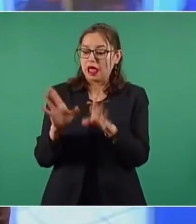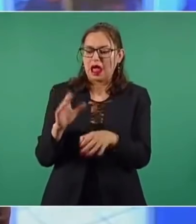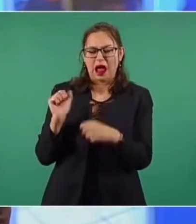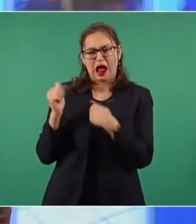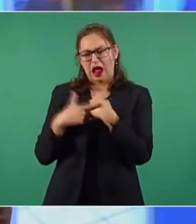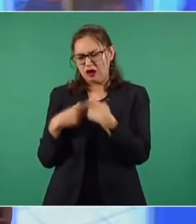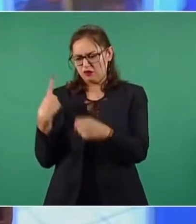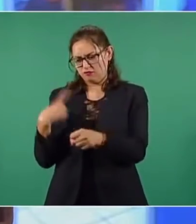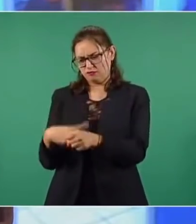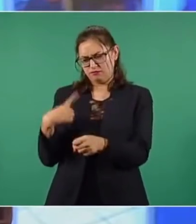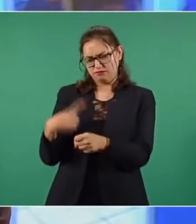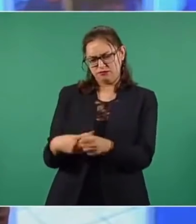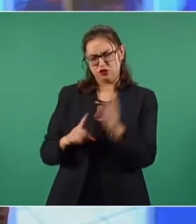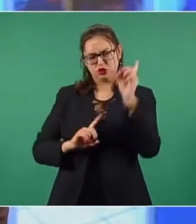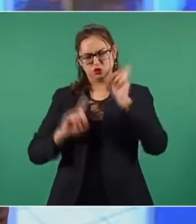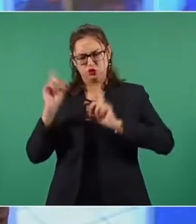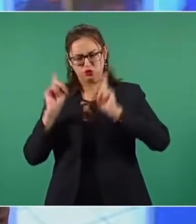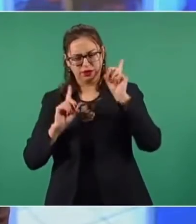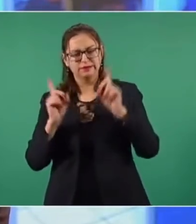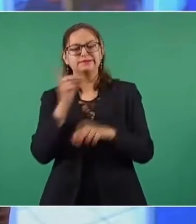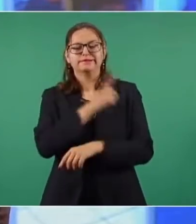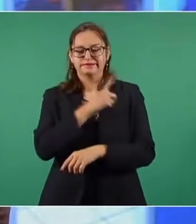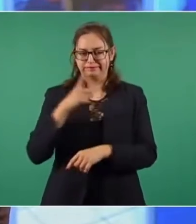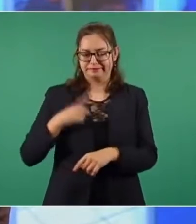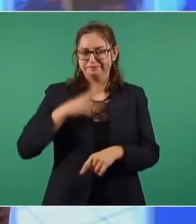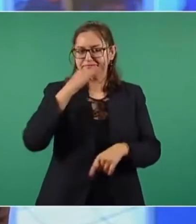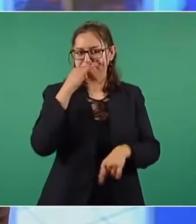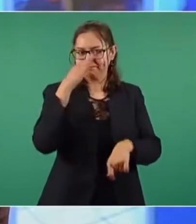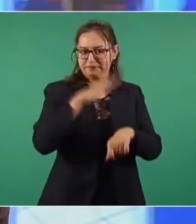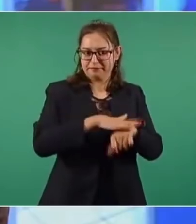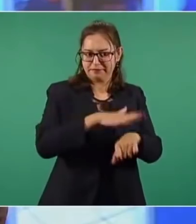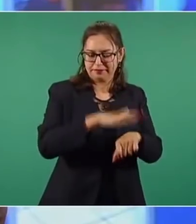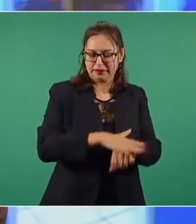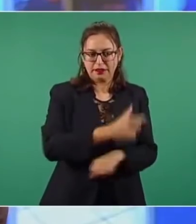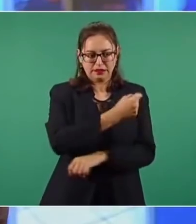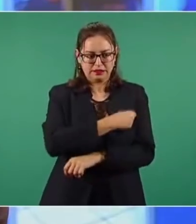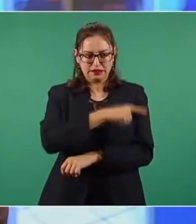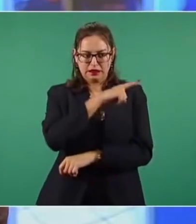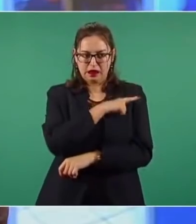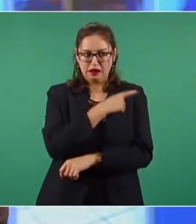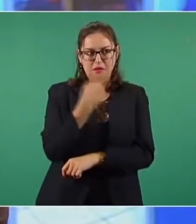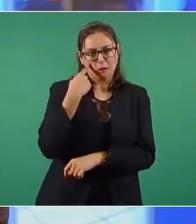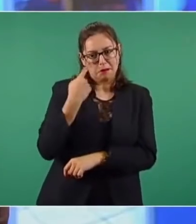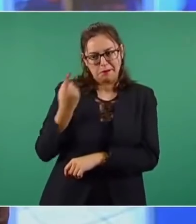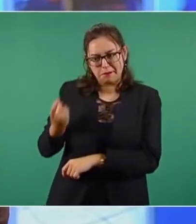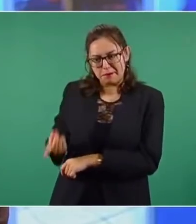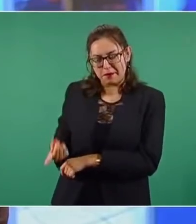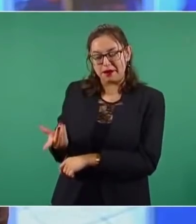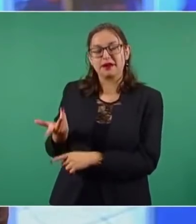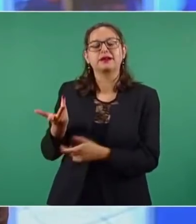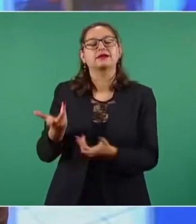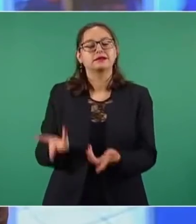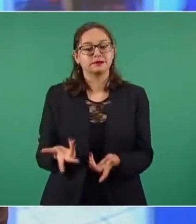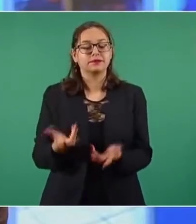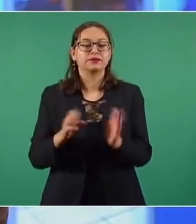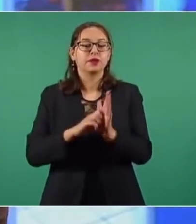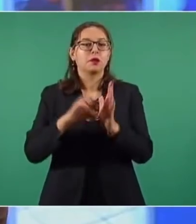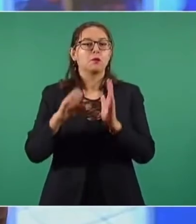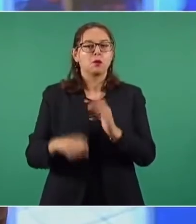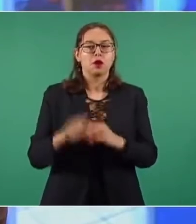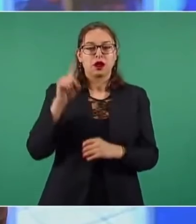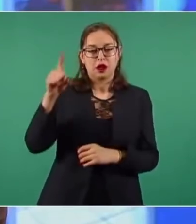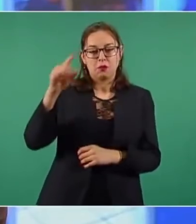escolares o en su caso a las autoridades de salud. Eso nos ha dado mucha ventaja porque tenemos casos, por ejemplo, en Morelos